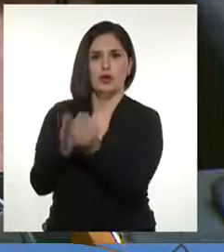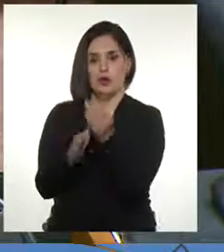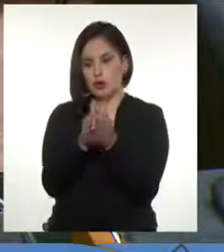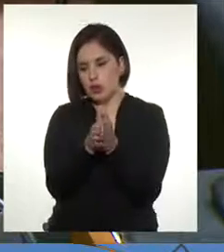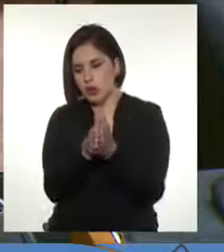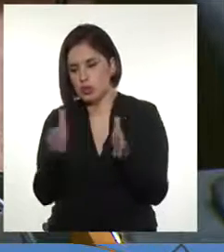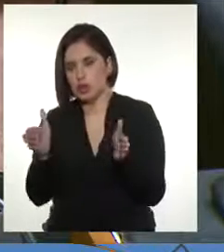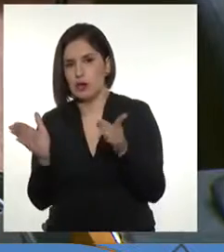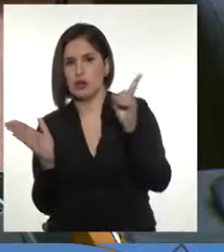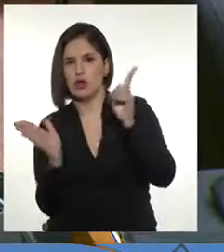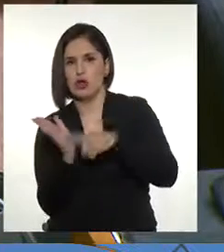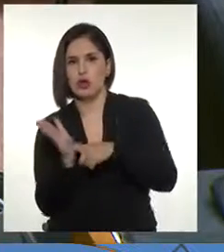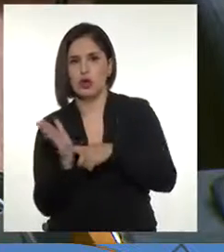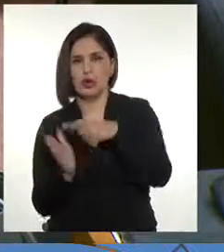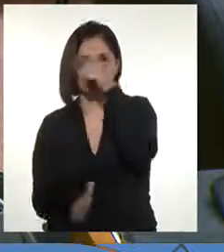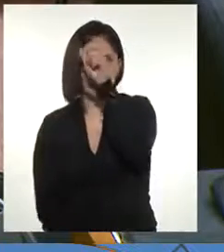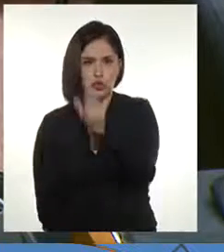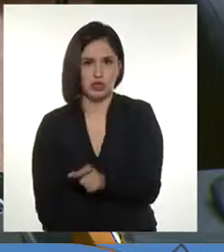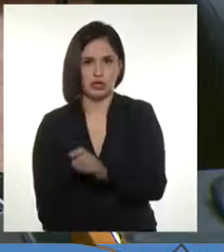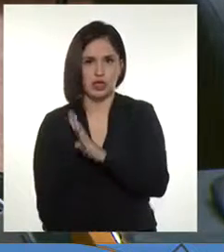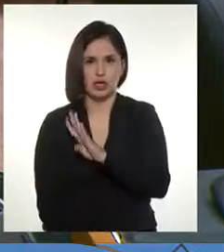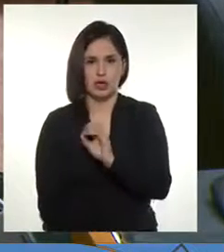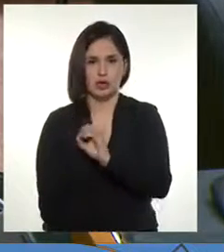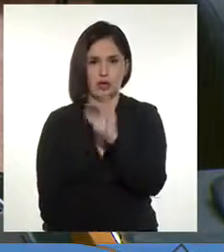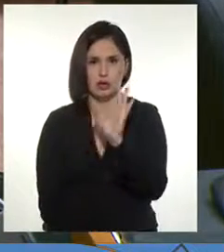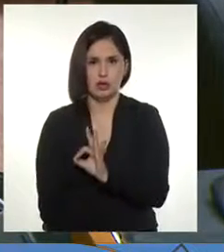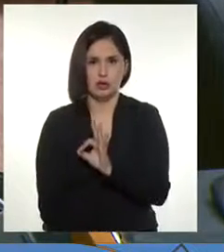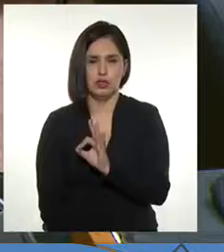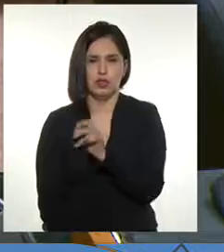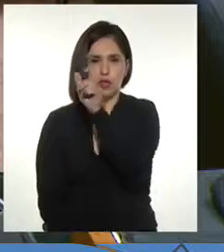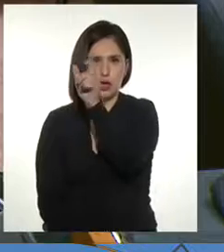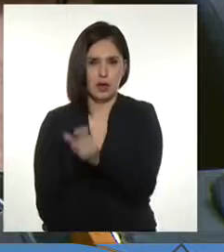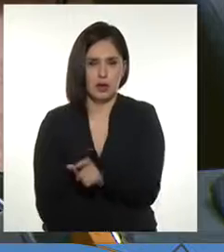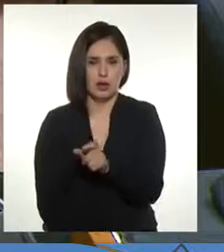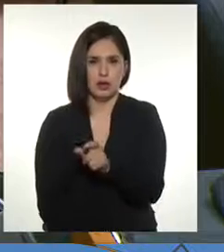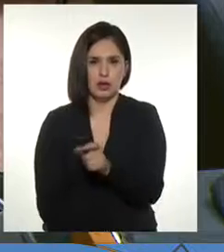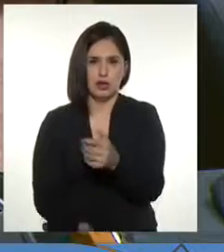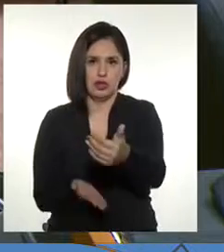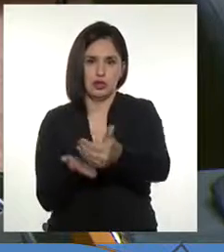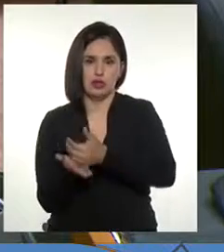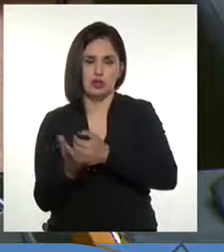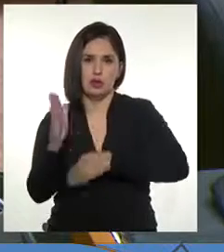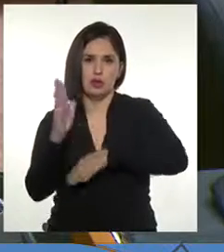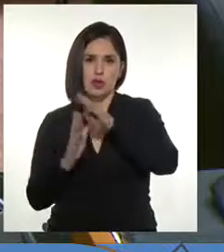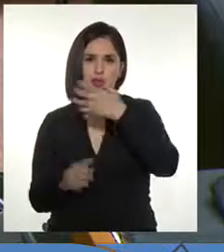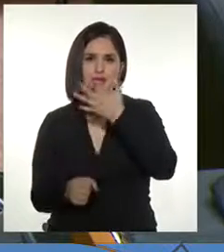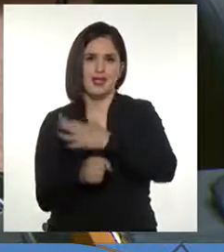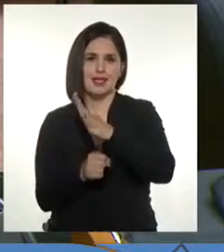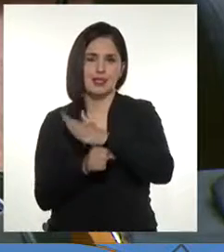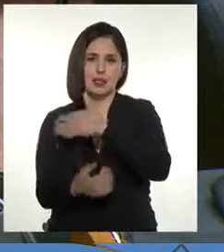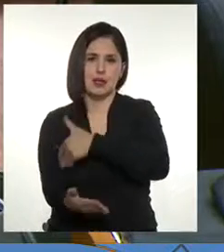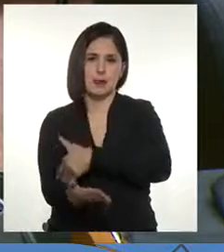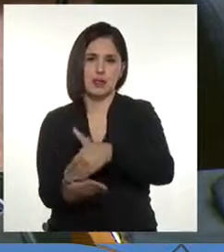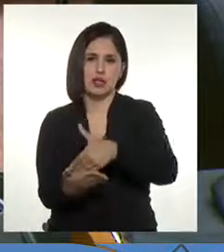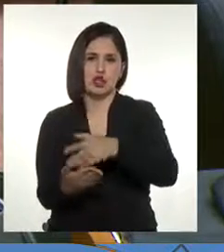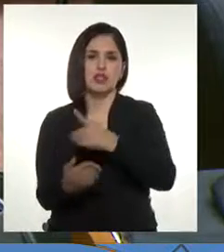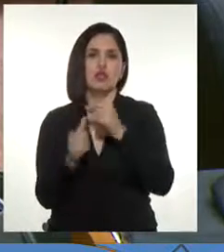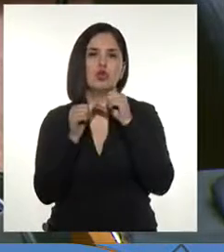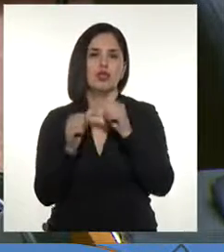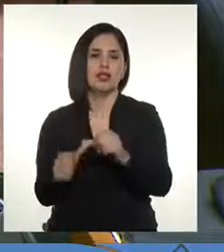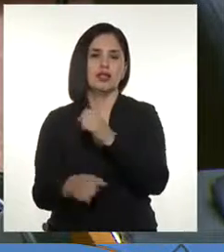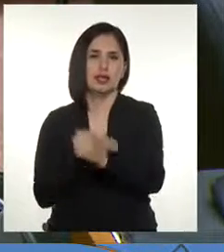impuestos personales del 40% para las personas que ganan más de 15 millones anuales.